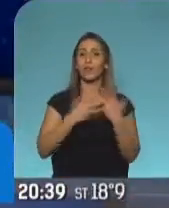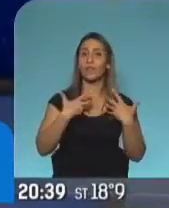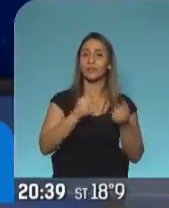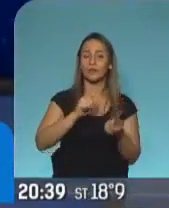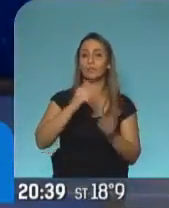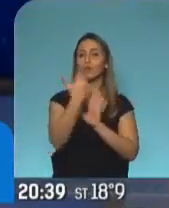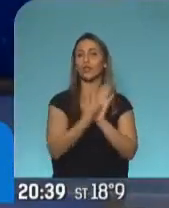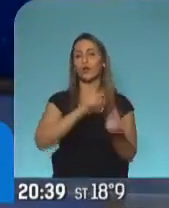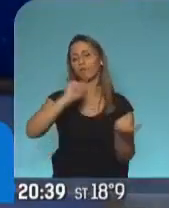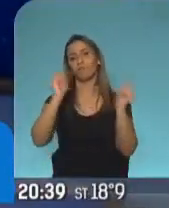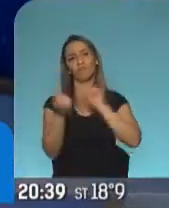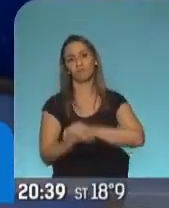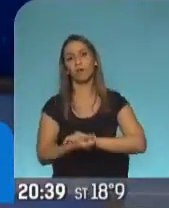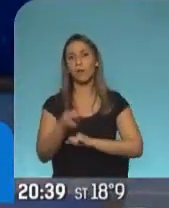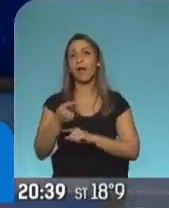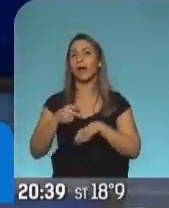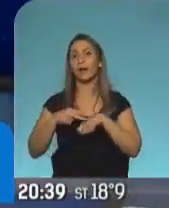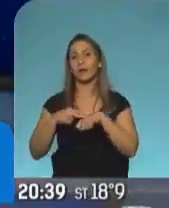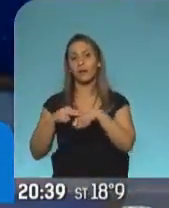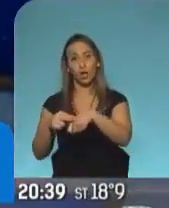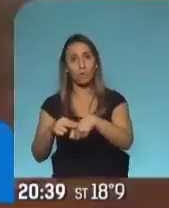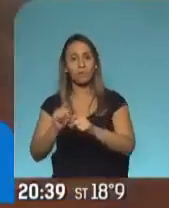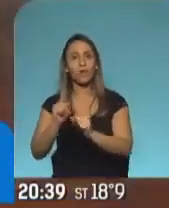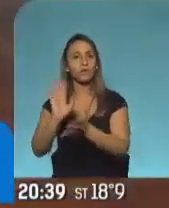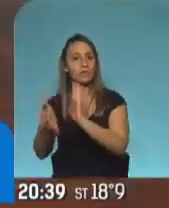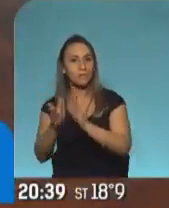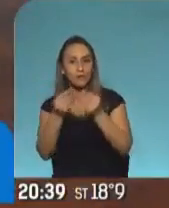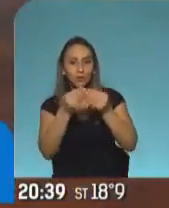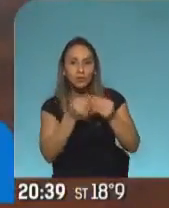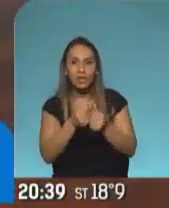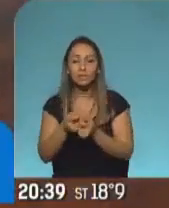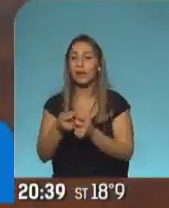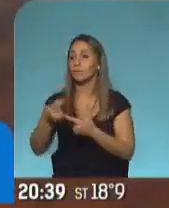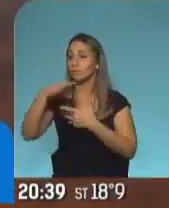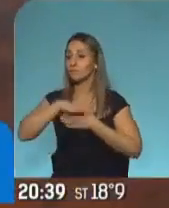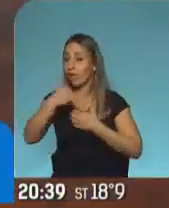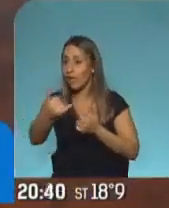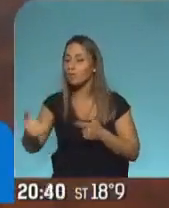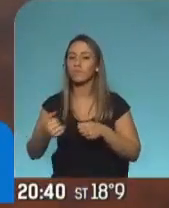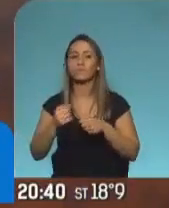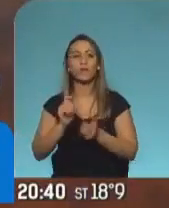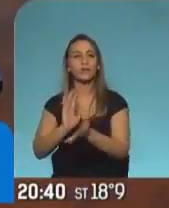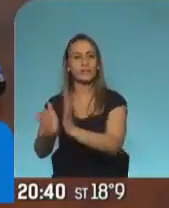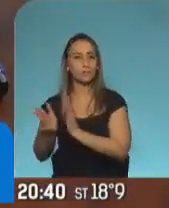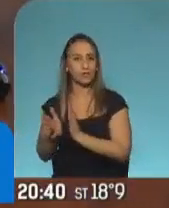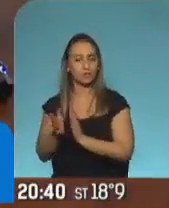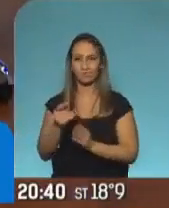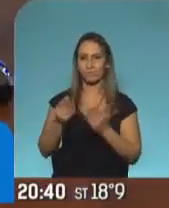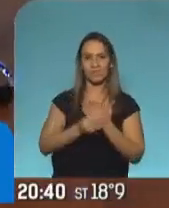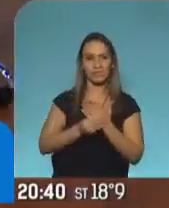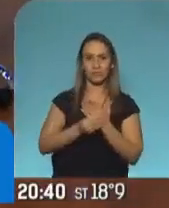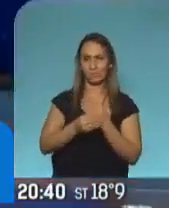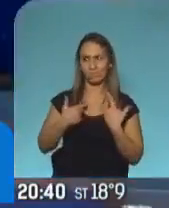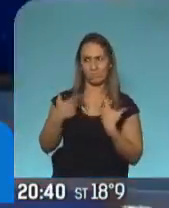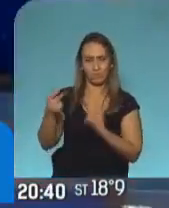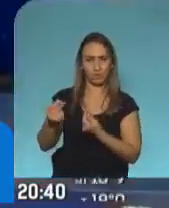recomendar el uso de este tratamiento en todos los pacientes que contraigan el virus. Algo que no quería hacer el ministro,